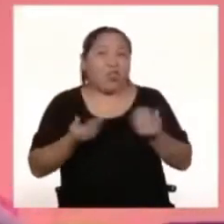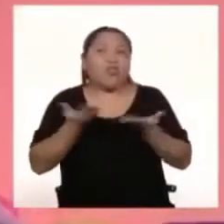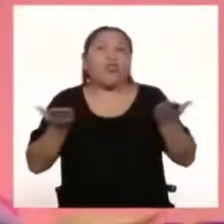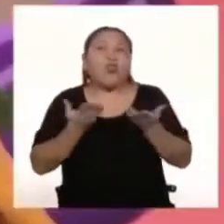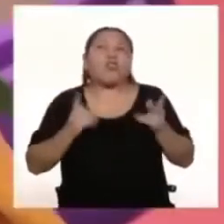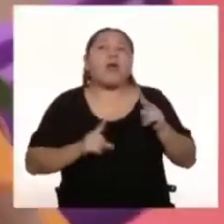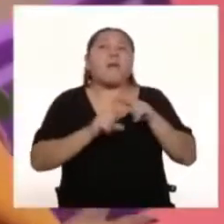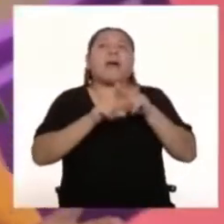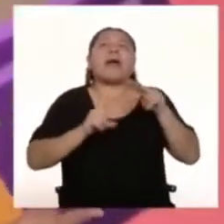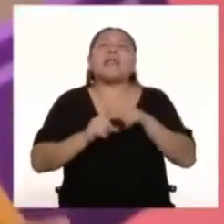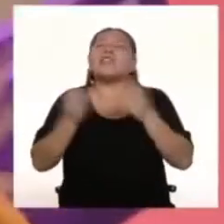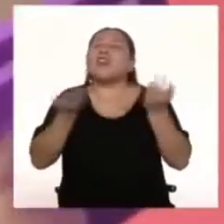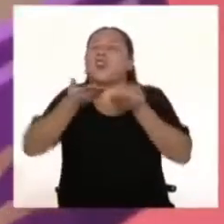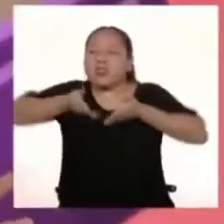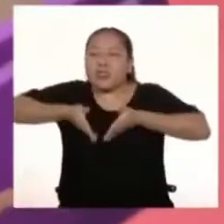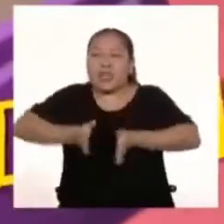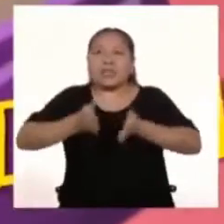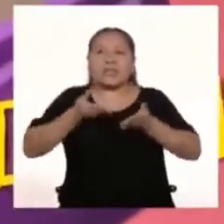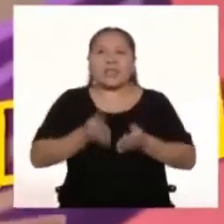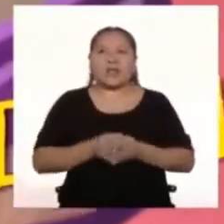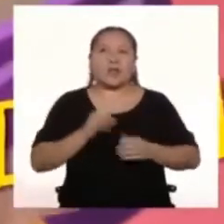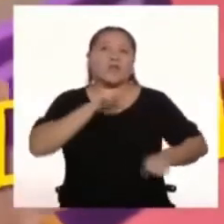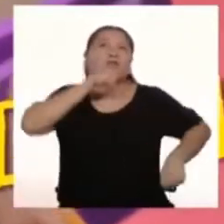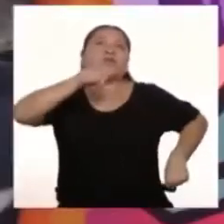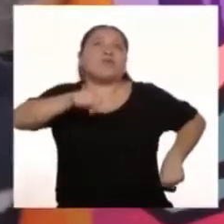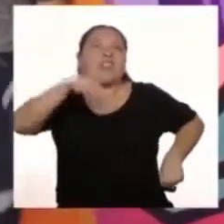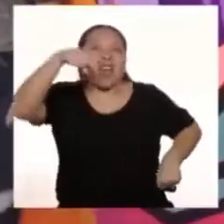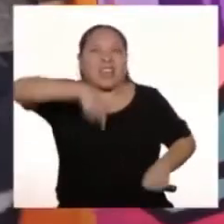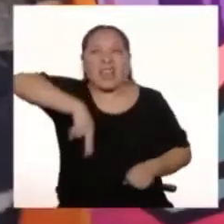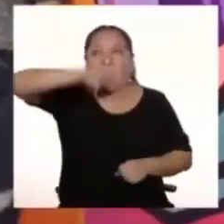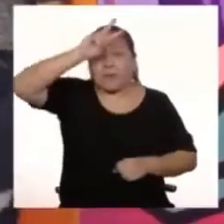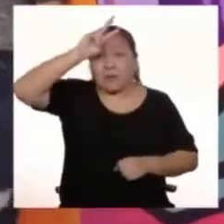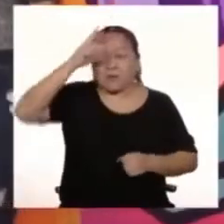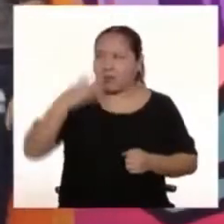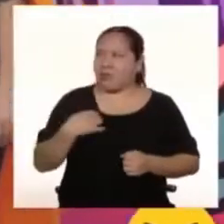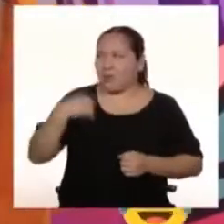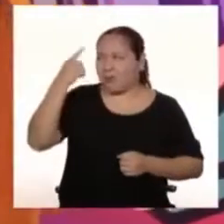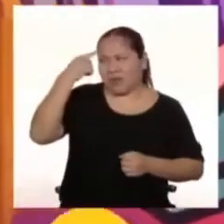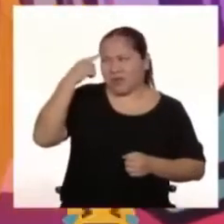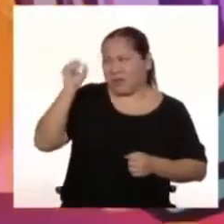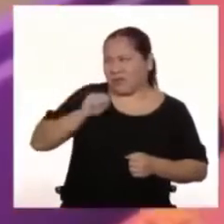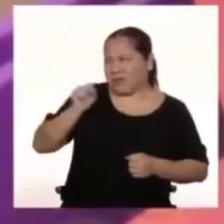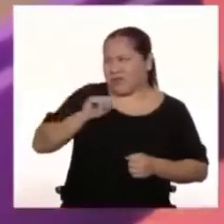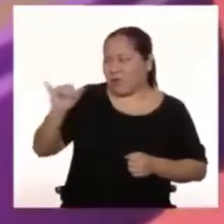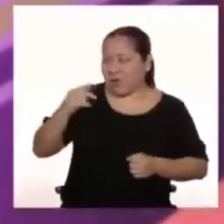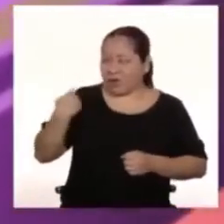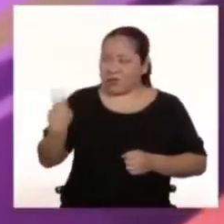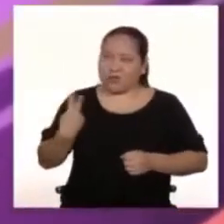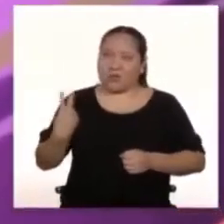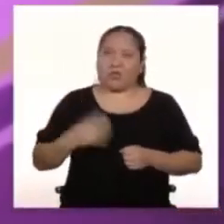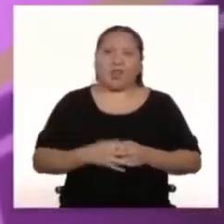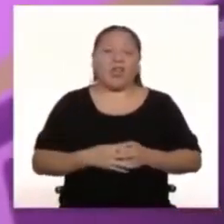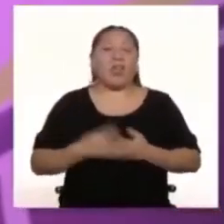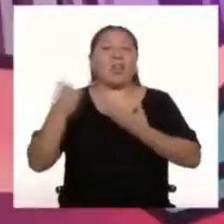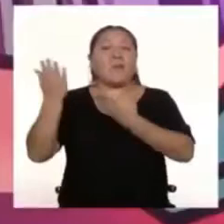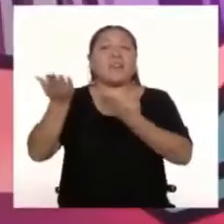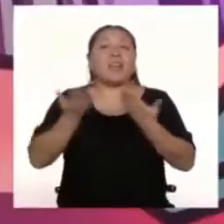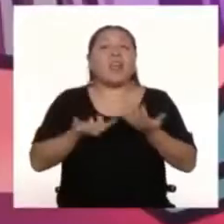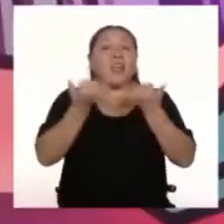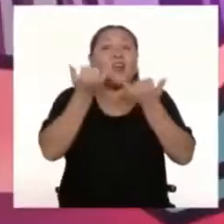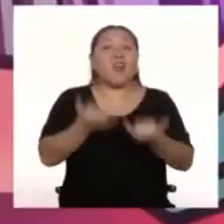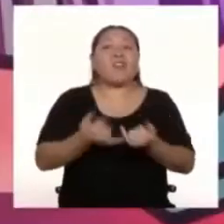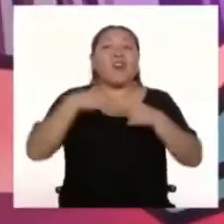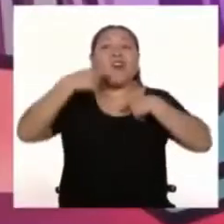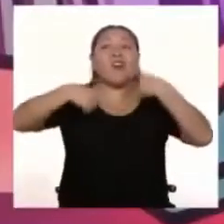nacionalidades tienen Imagínense, un superhéroe peruano Apuesto que ya existen, como nosotras El invitado del día de hoy nos